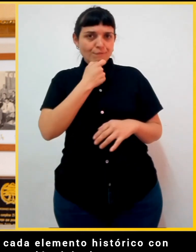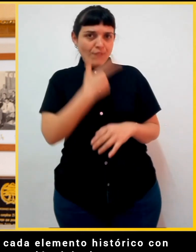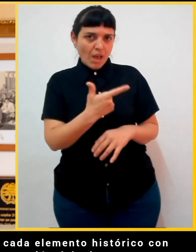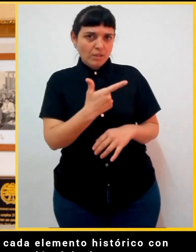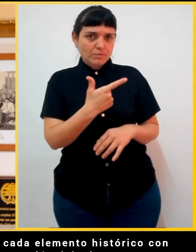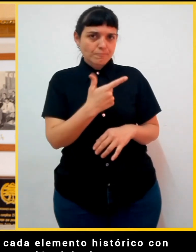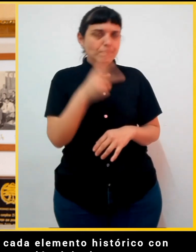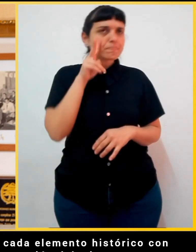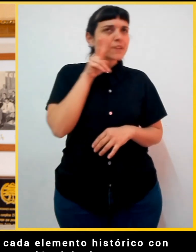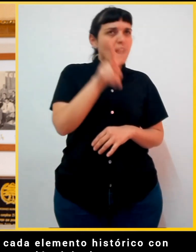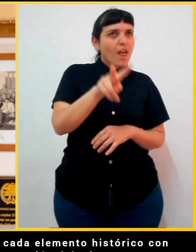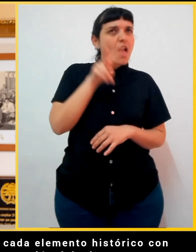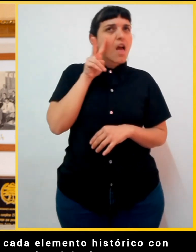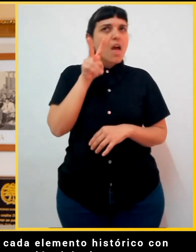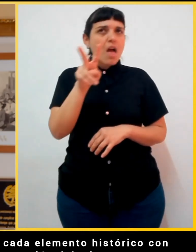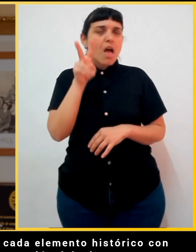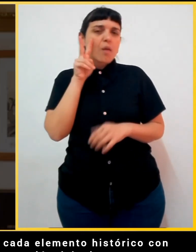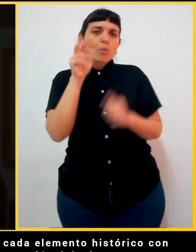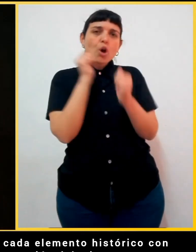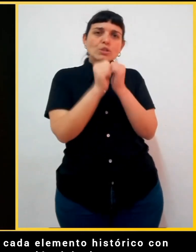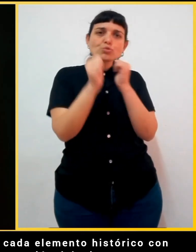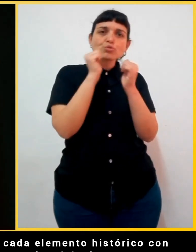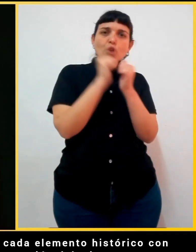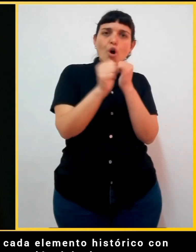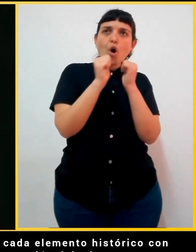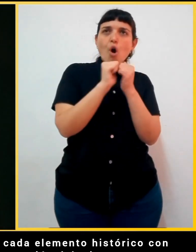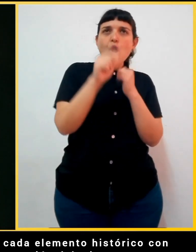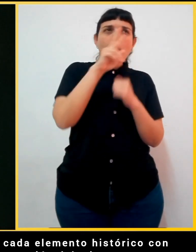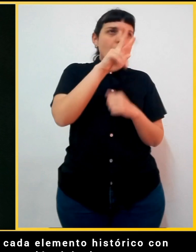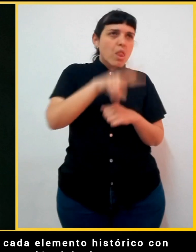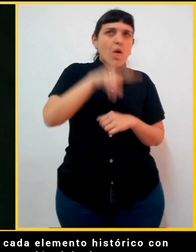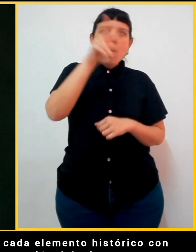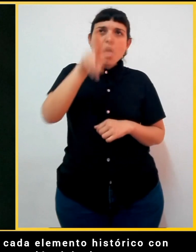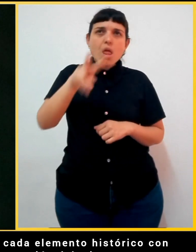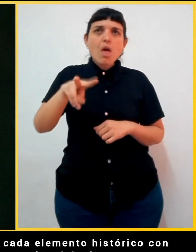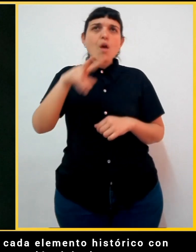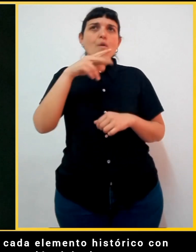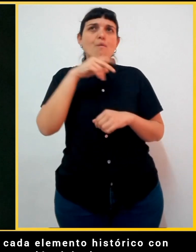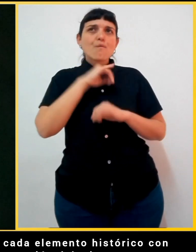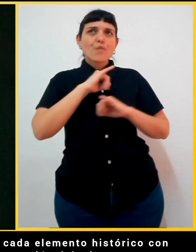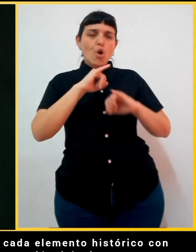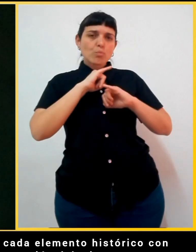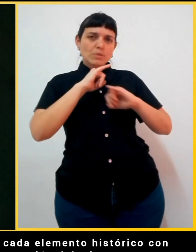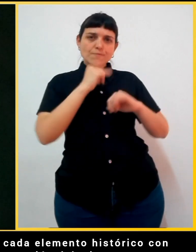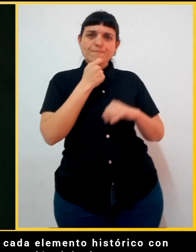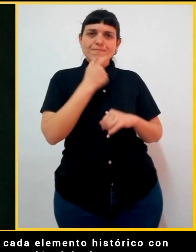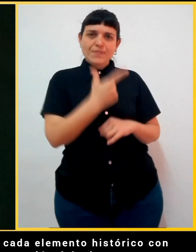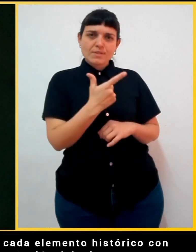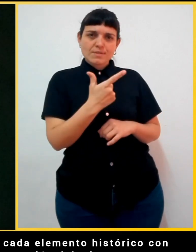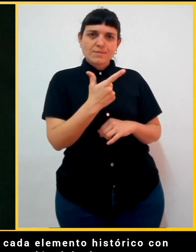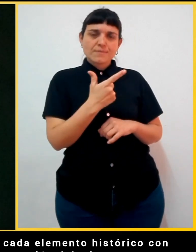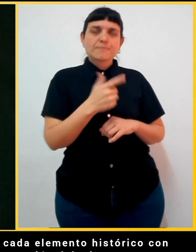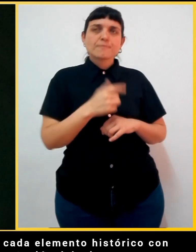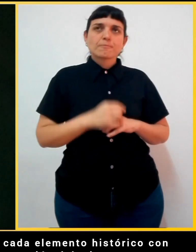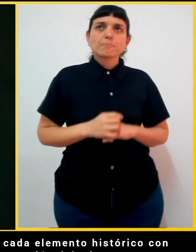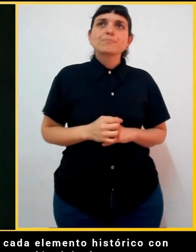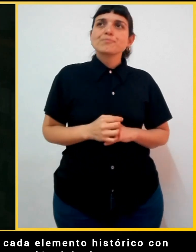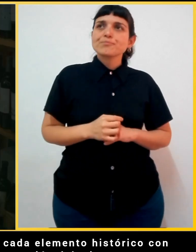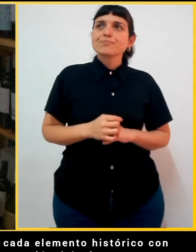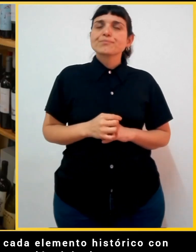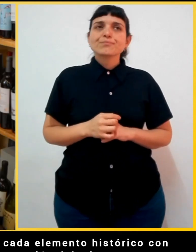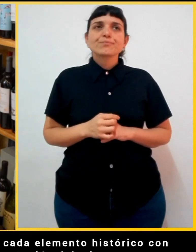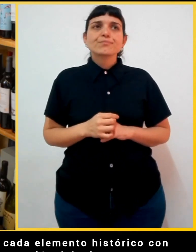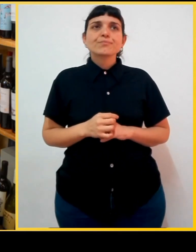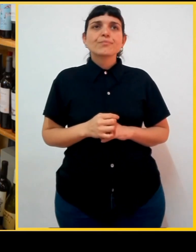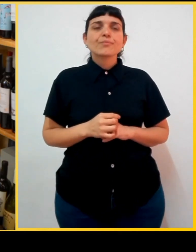nivel, observamos cada elemento histórico con su descripción escrita, para la interpretación del mismo.